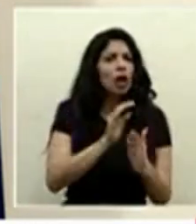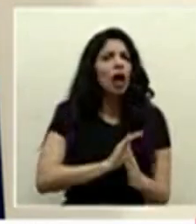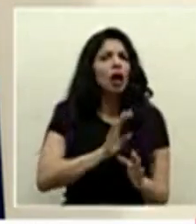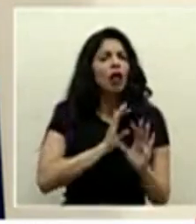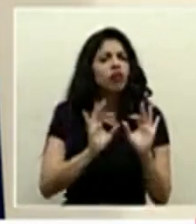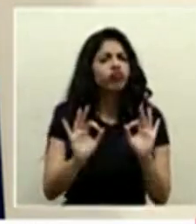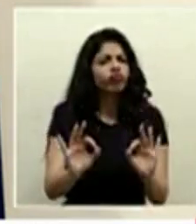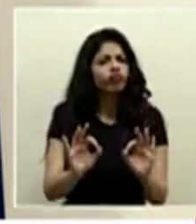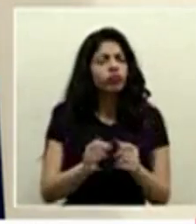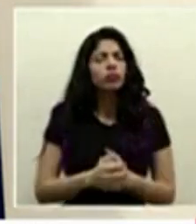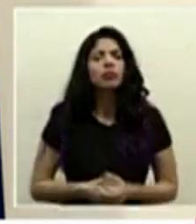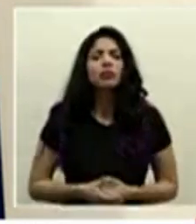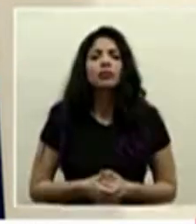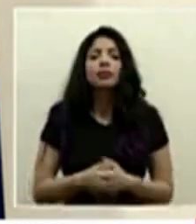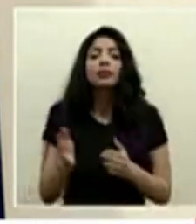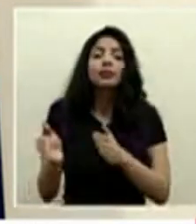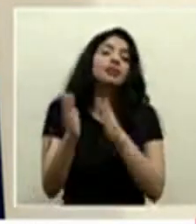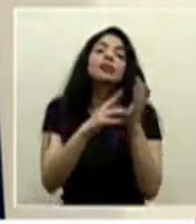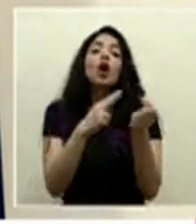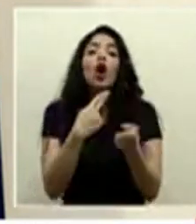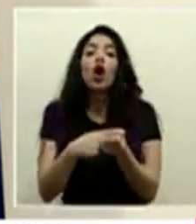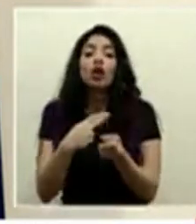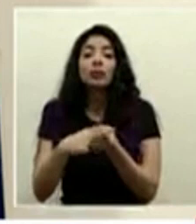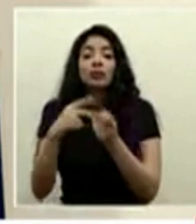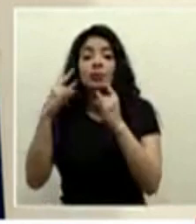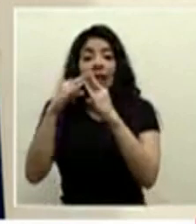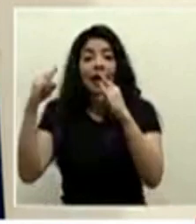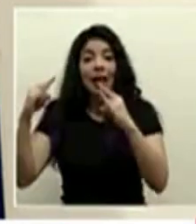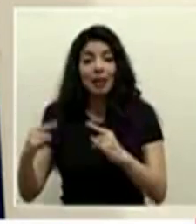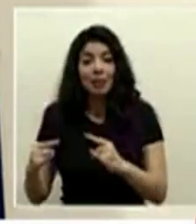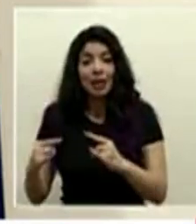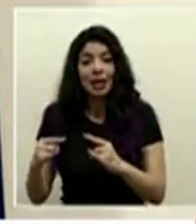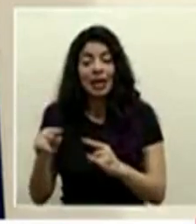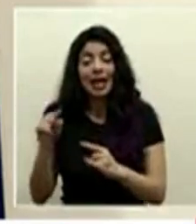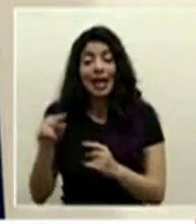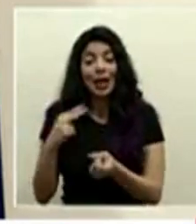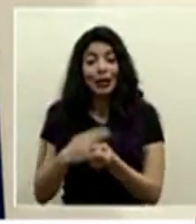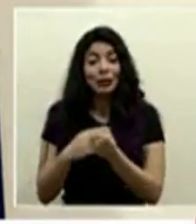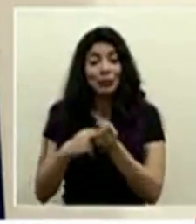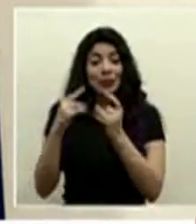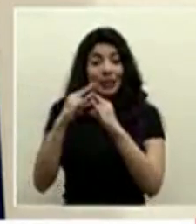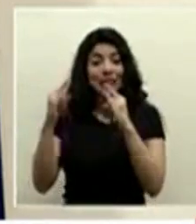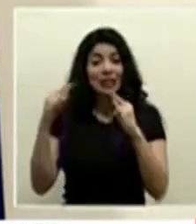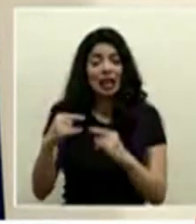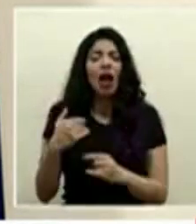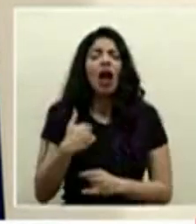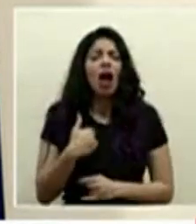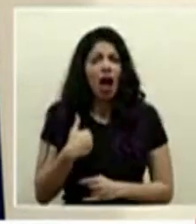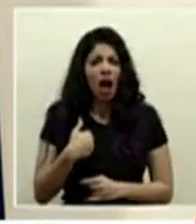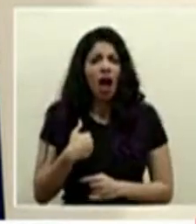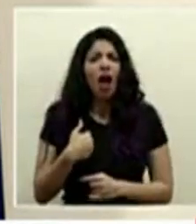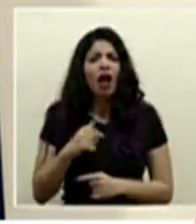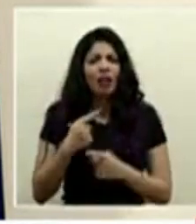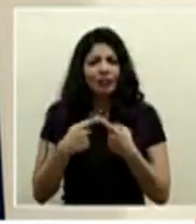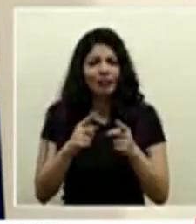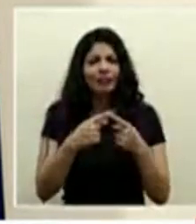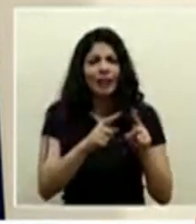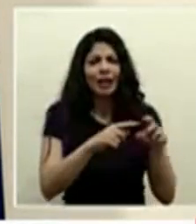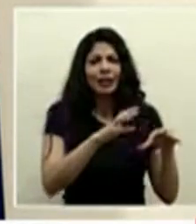en cuanto a los hospitales campaña los hospitales campaña tenemos varios módulos